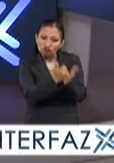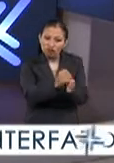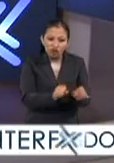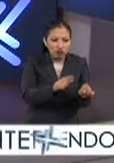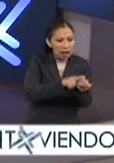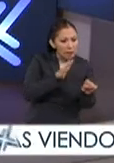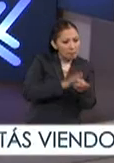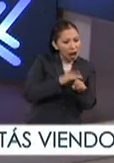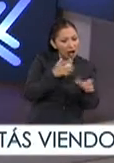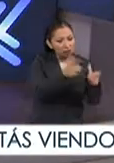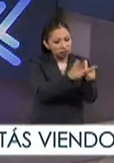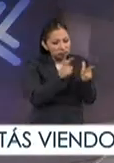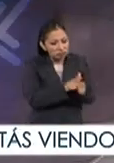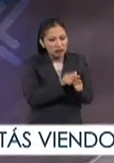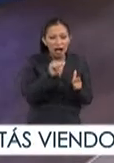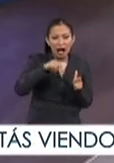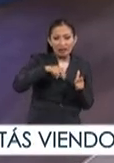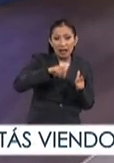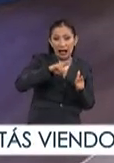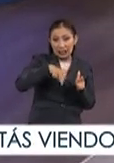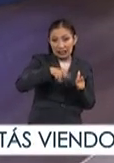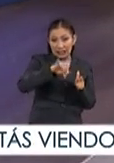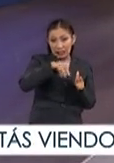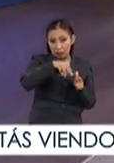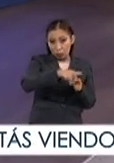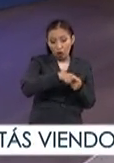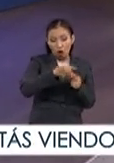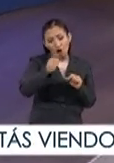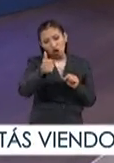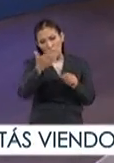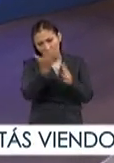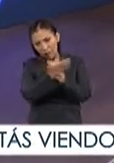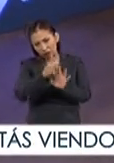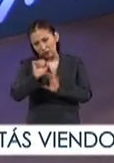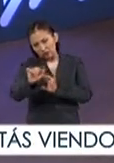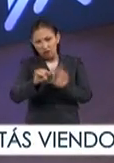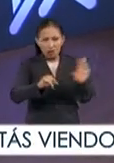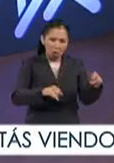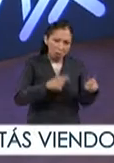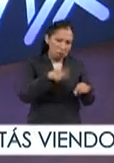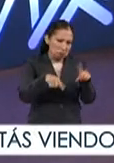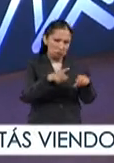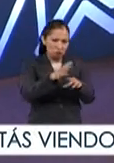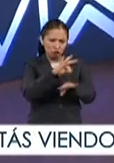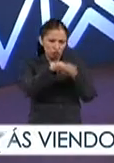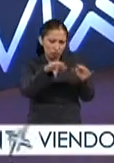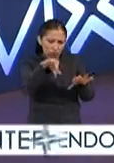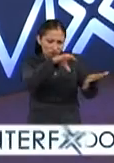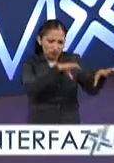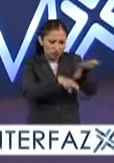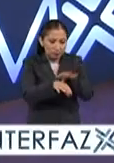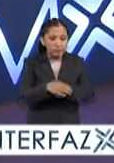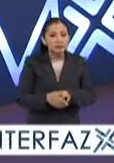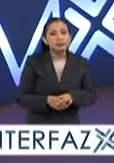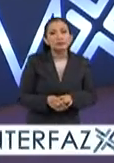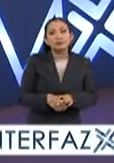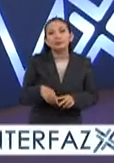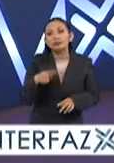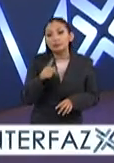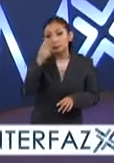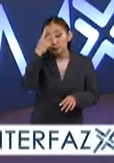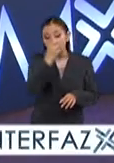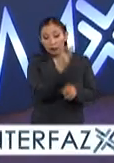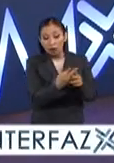estado más ligado a corrientes como el anarquismo mucho de él mucho no porque bueno hay también de todo un poco pero creo que